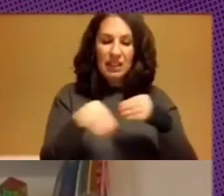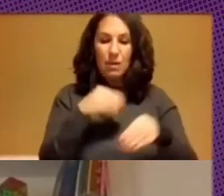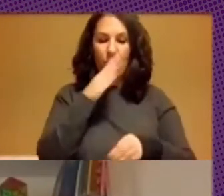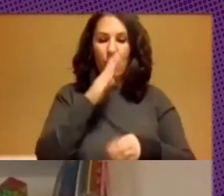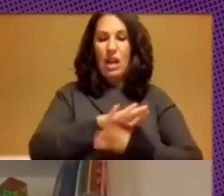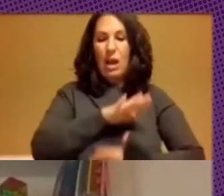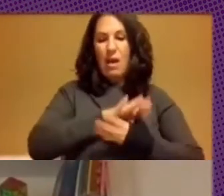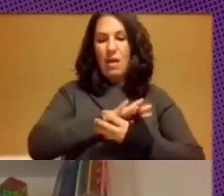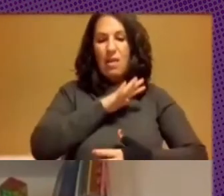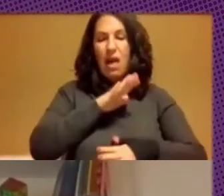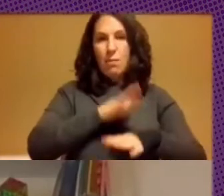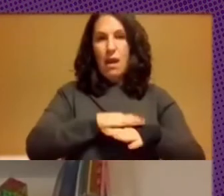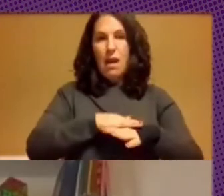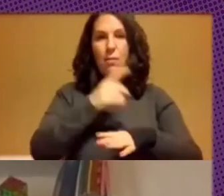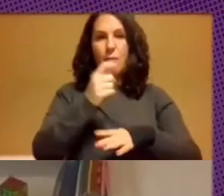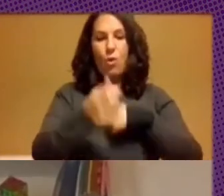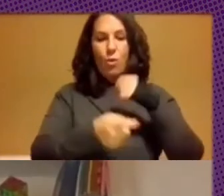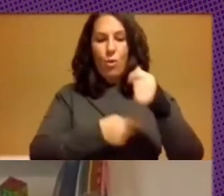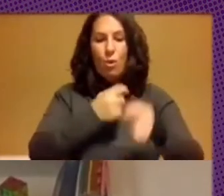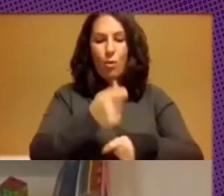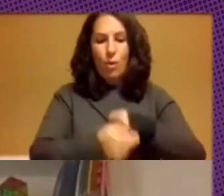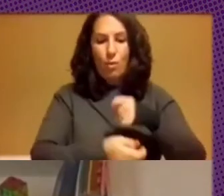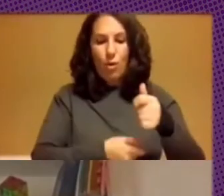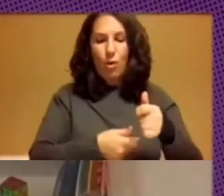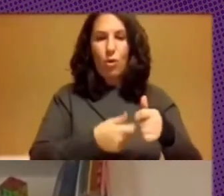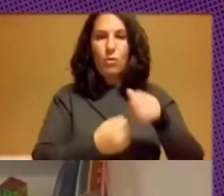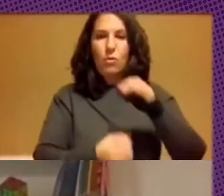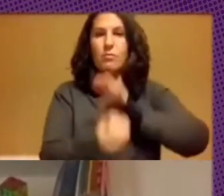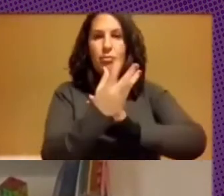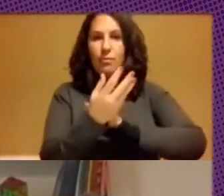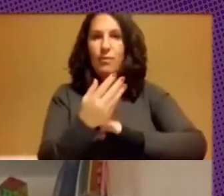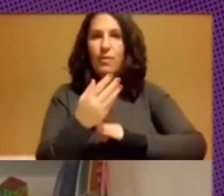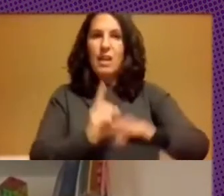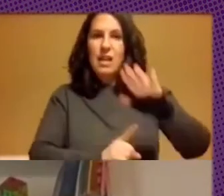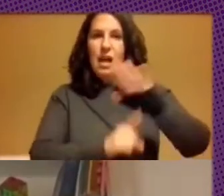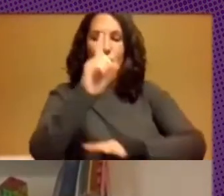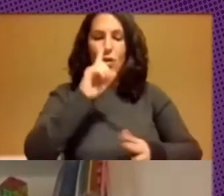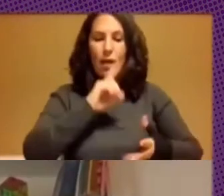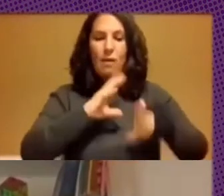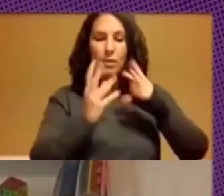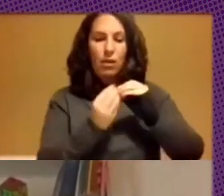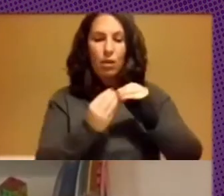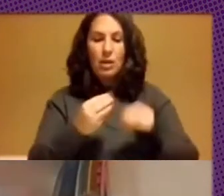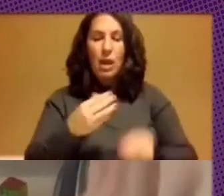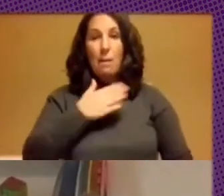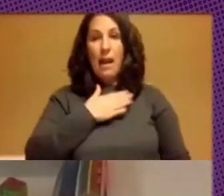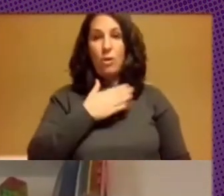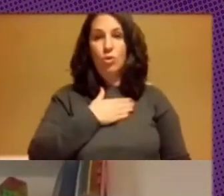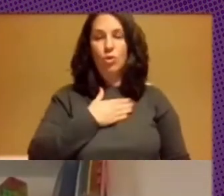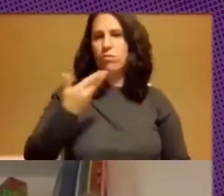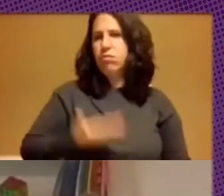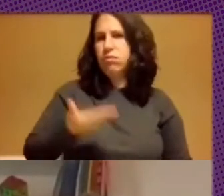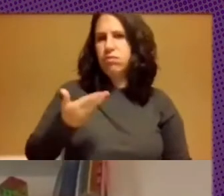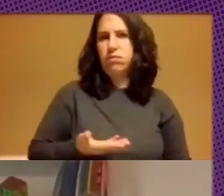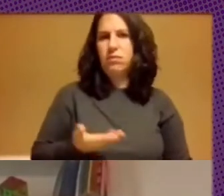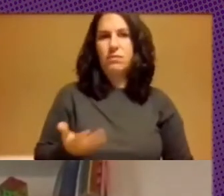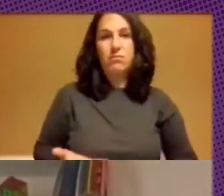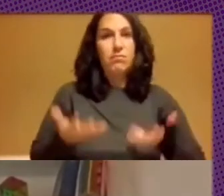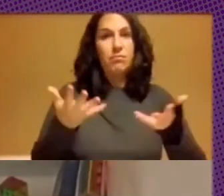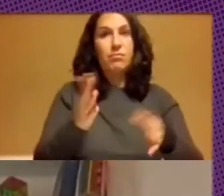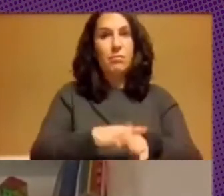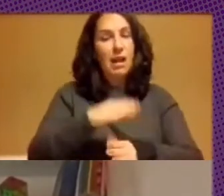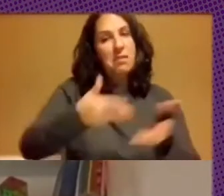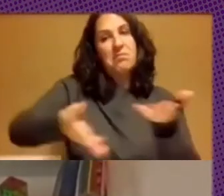de ir generando nuevos desarrollos y adaptaciones es algo que para nosotros fue crucial dejo por acá para pasar el